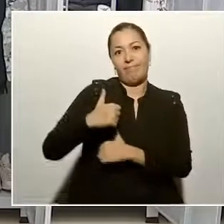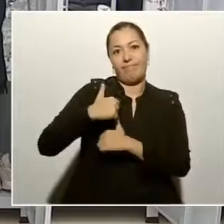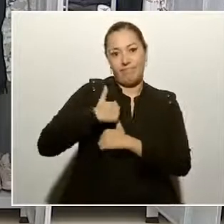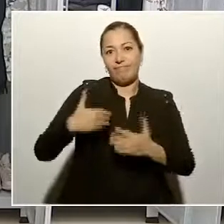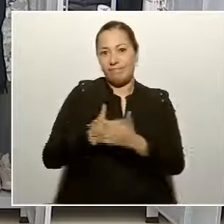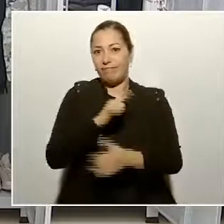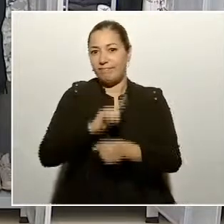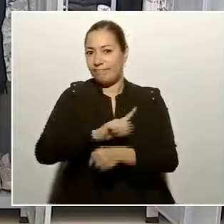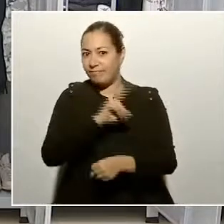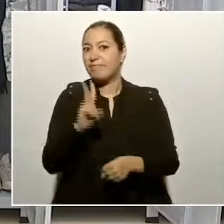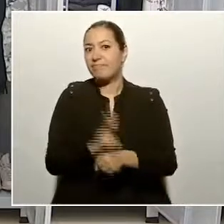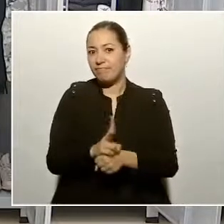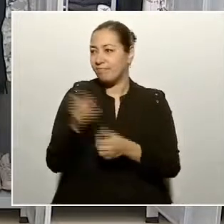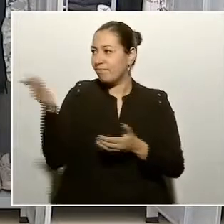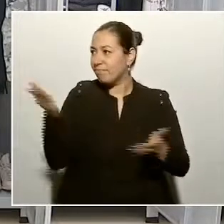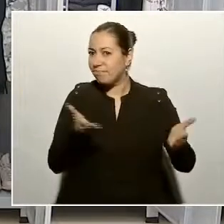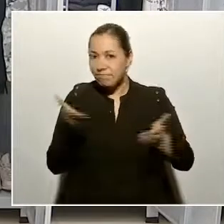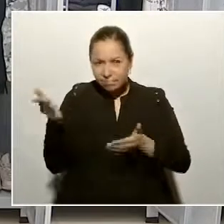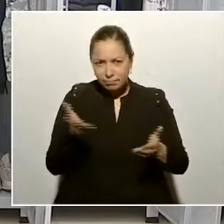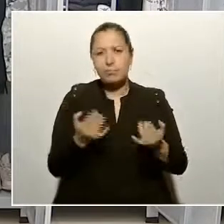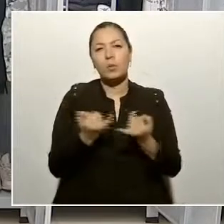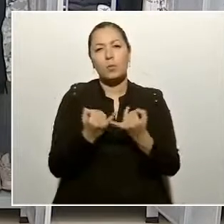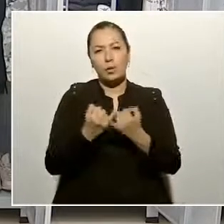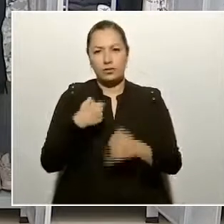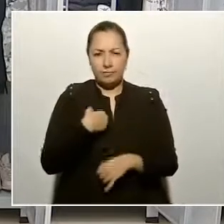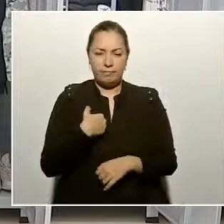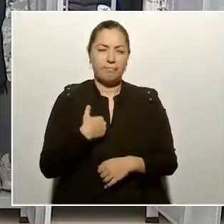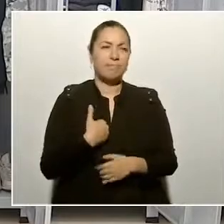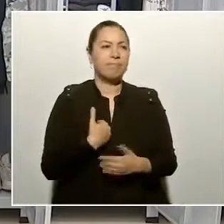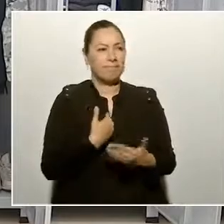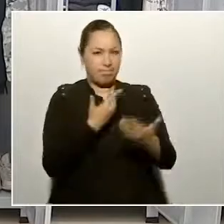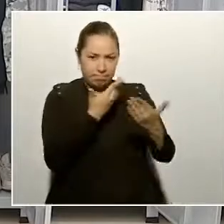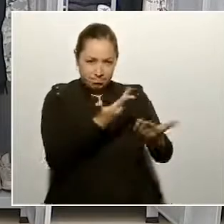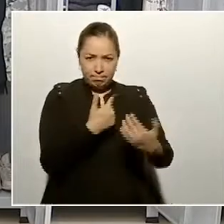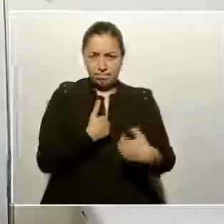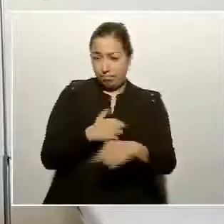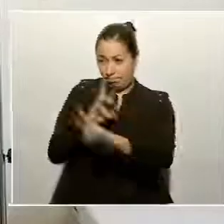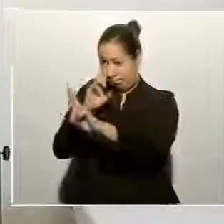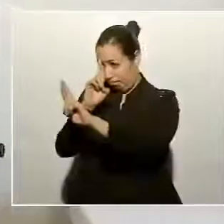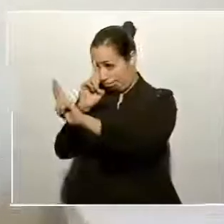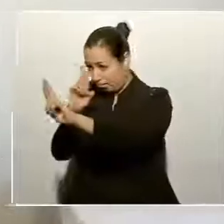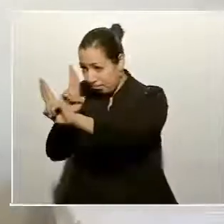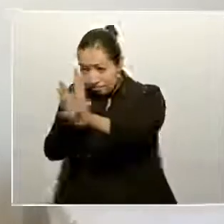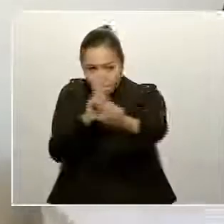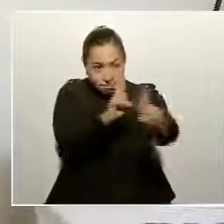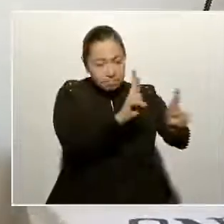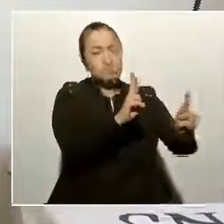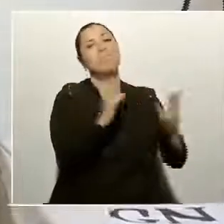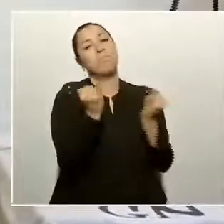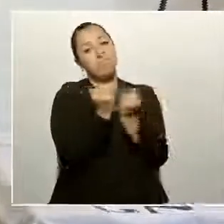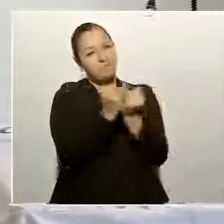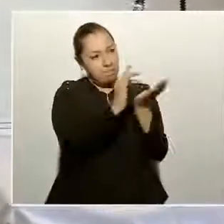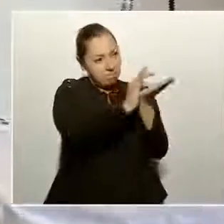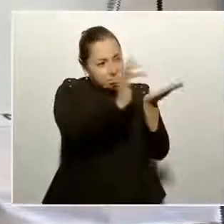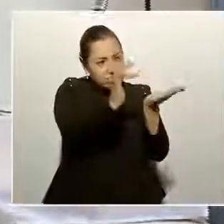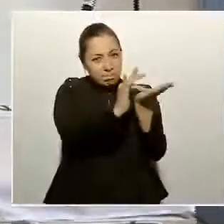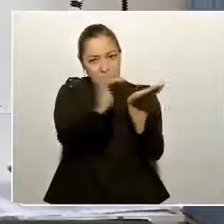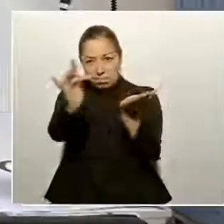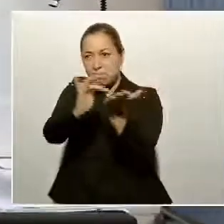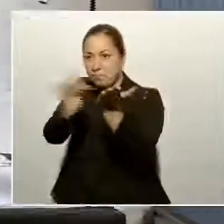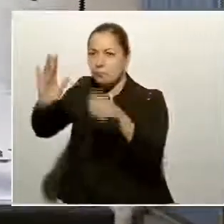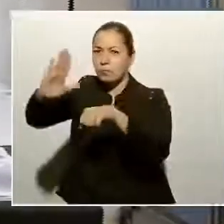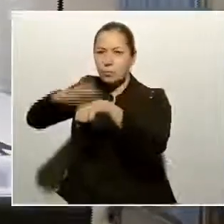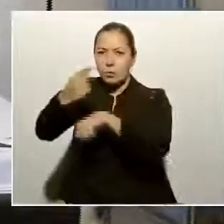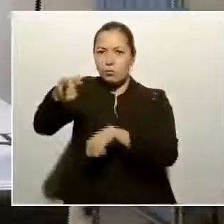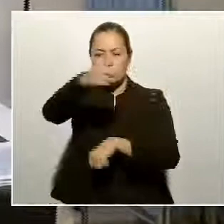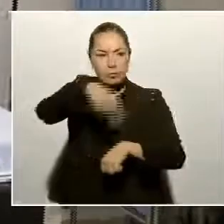a los que me dirijo con respeto y agradecimiento por lo que